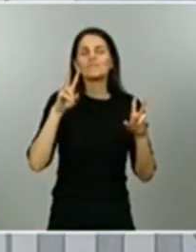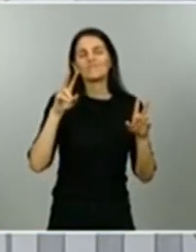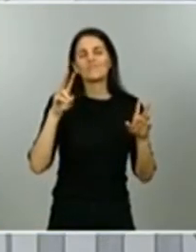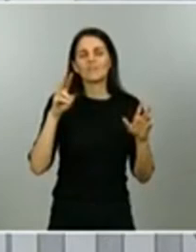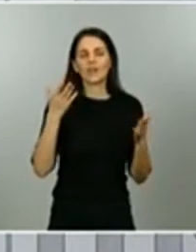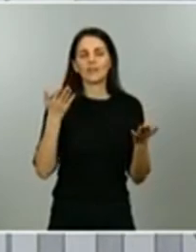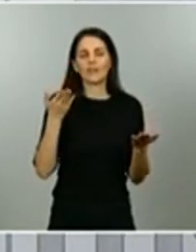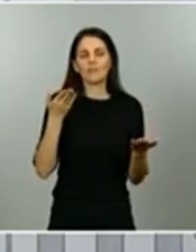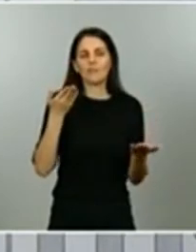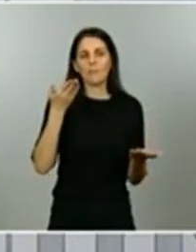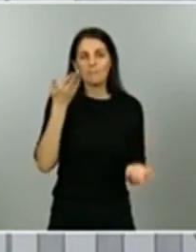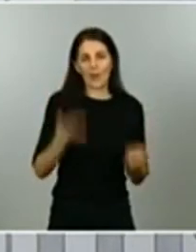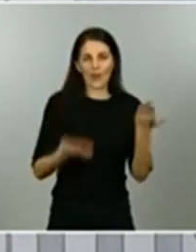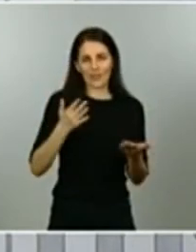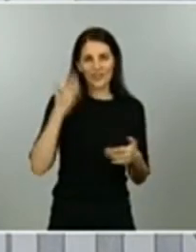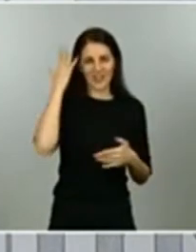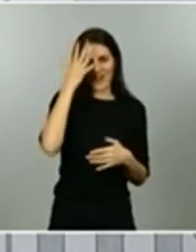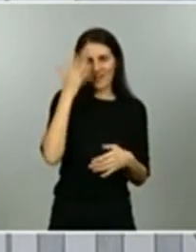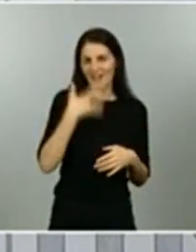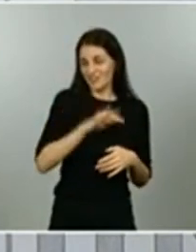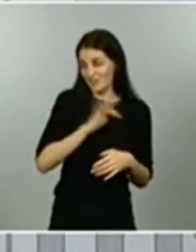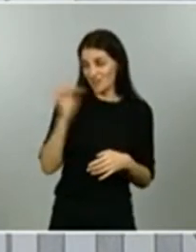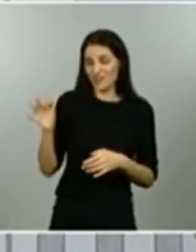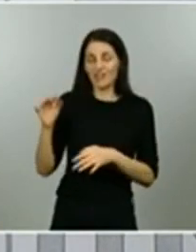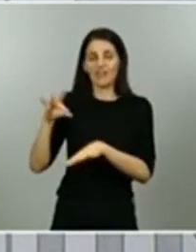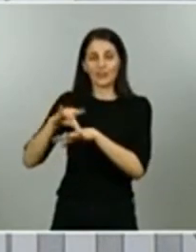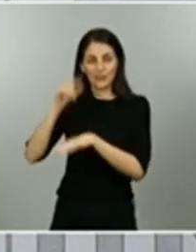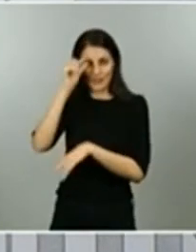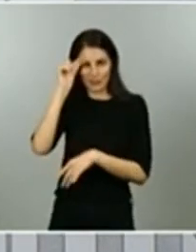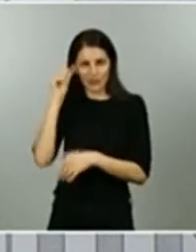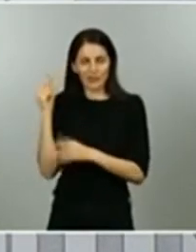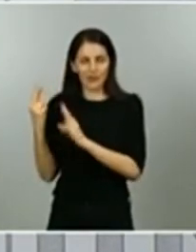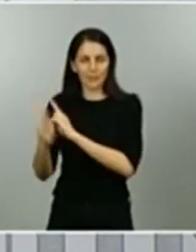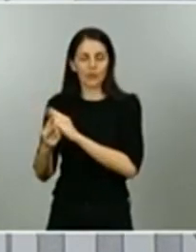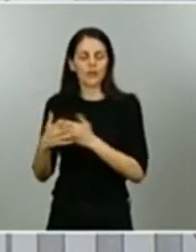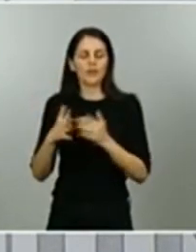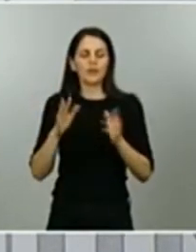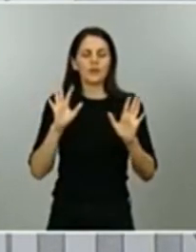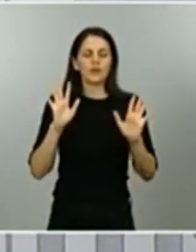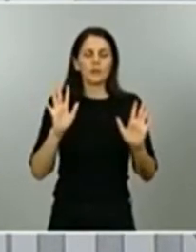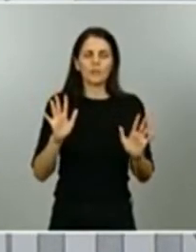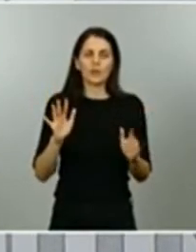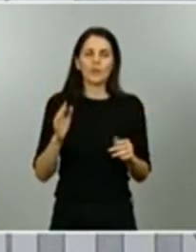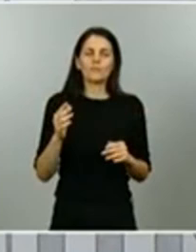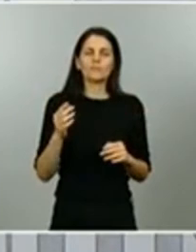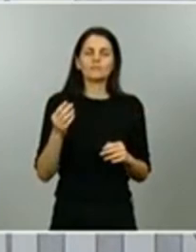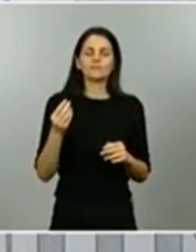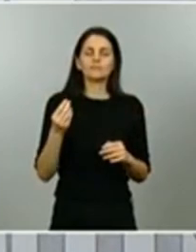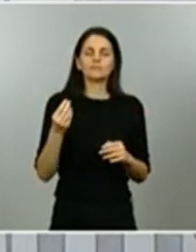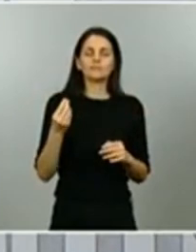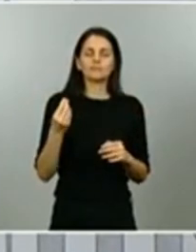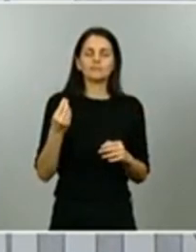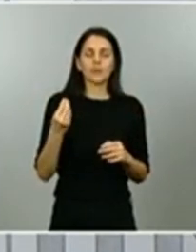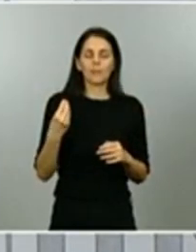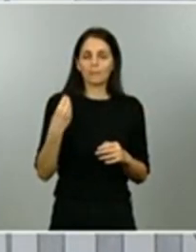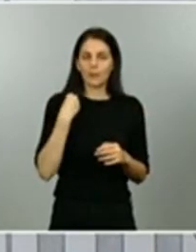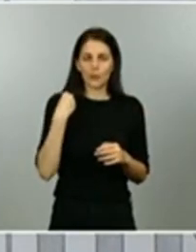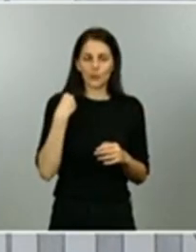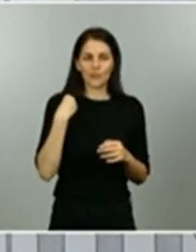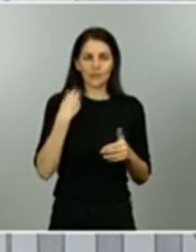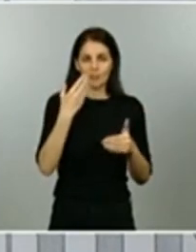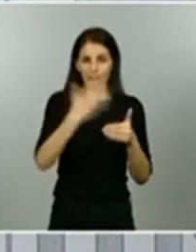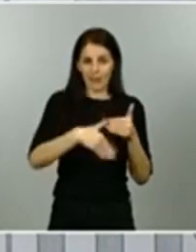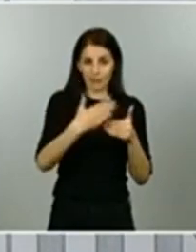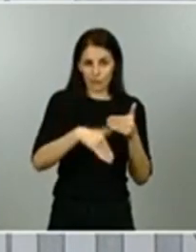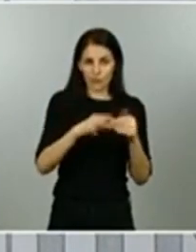contestar el doctor Simón respecto a los plazos para aquellas unidades territoriales que no han